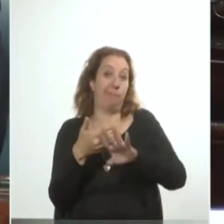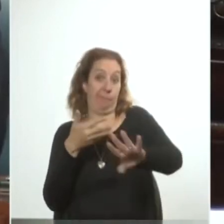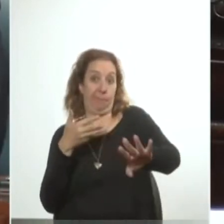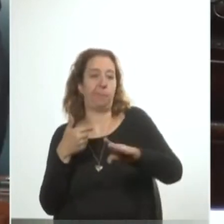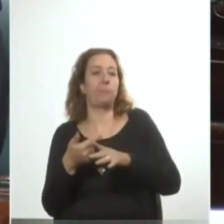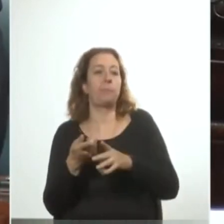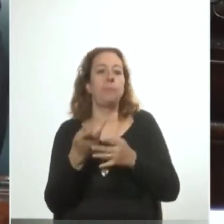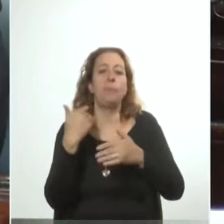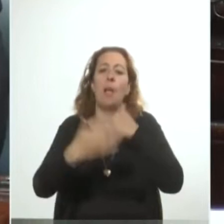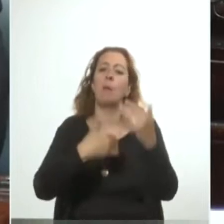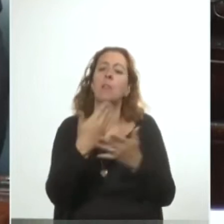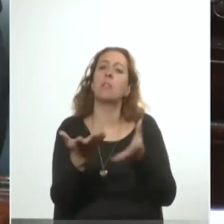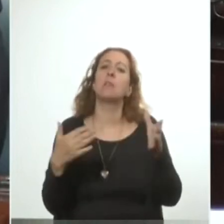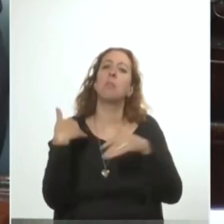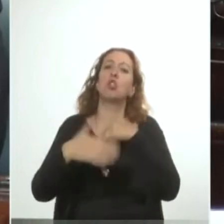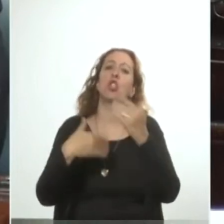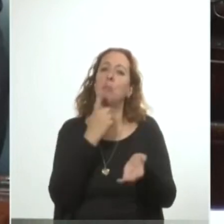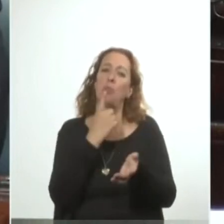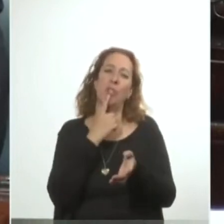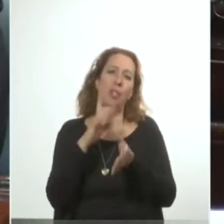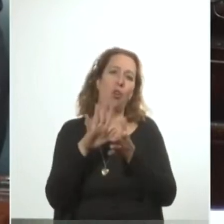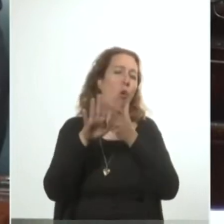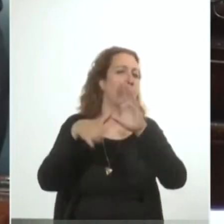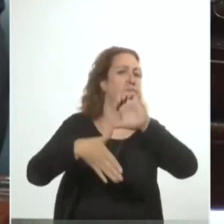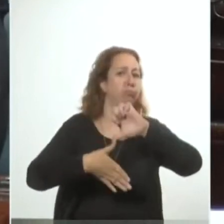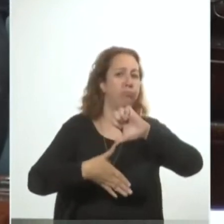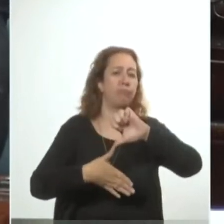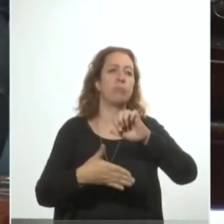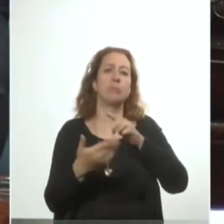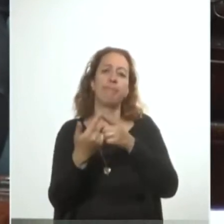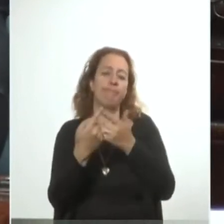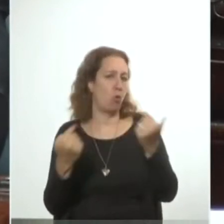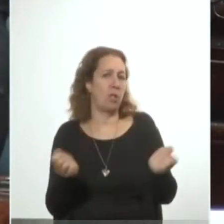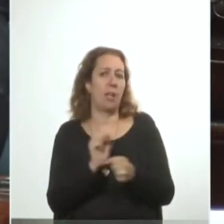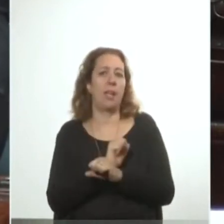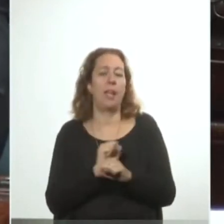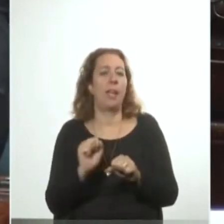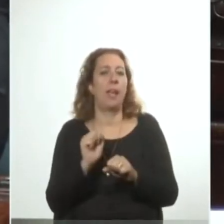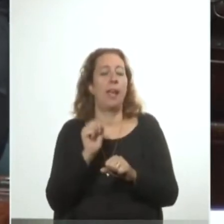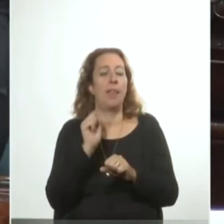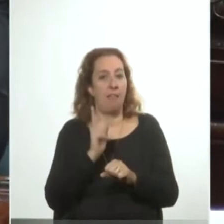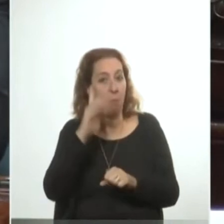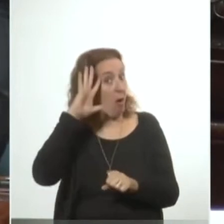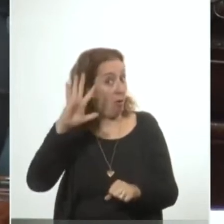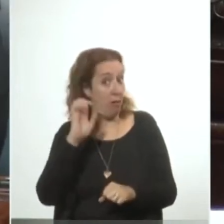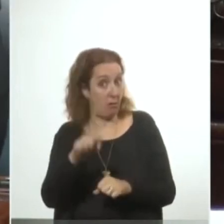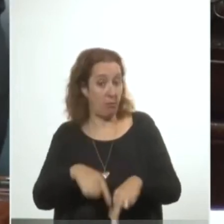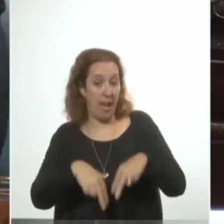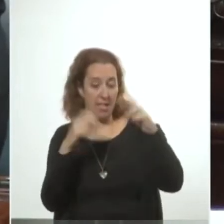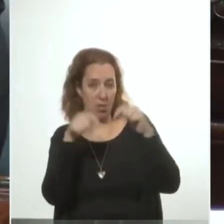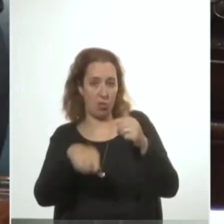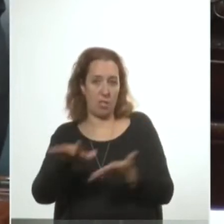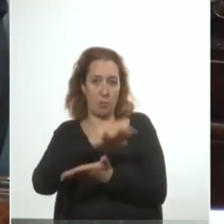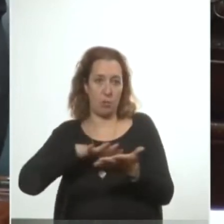en todo el cono sur, cosas que no podemos soslayar en el análisis. Mantuvo así las